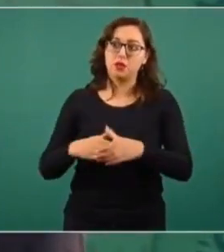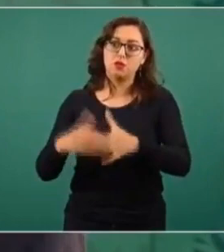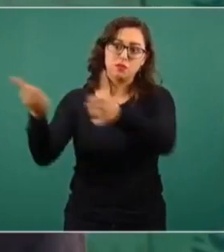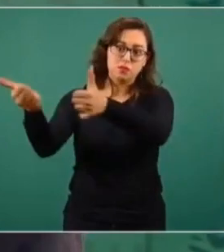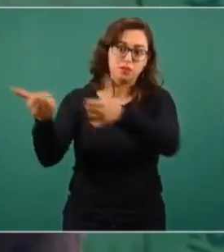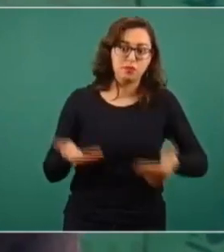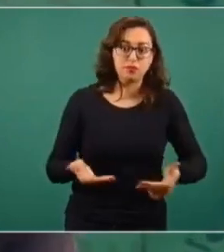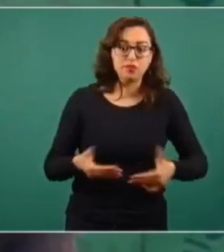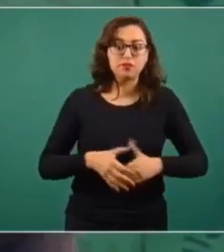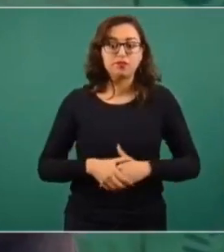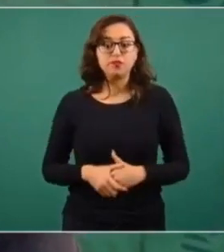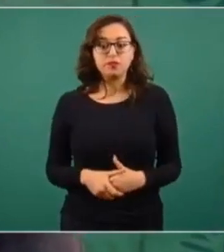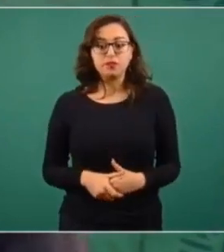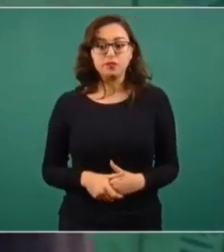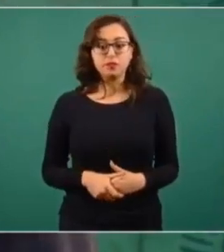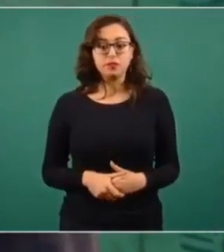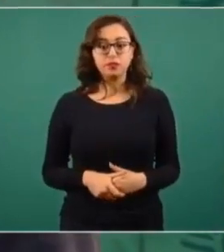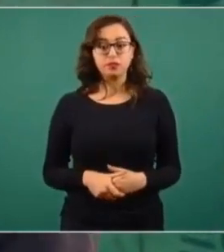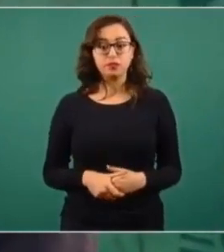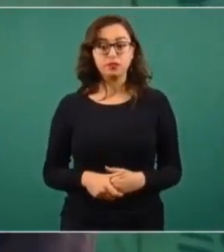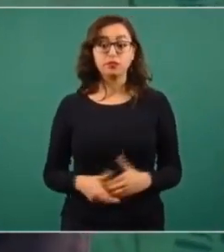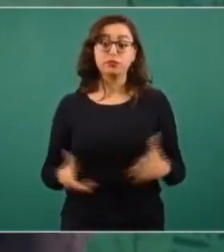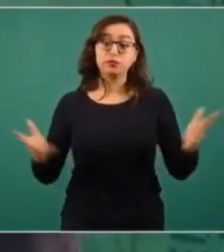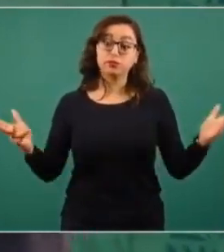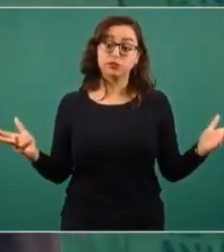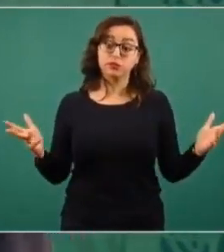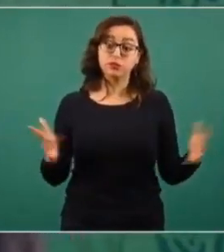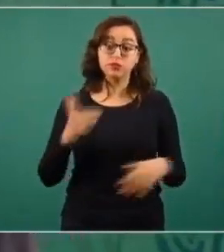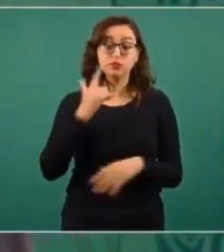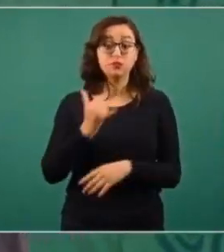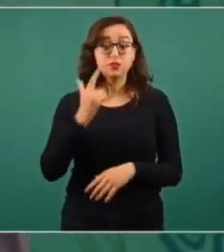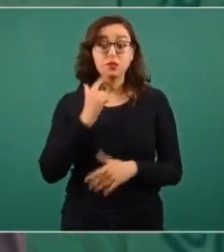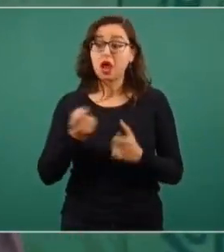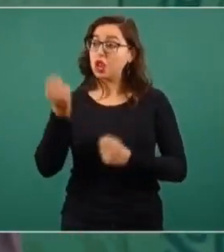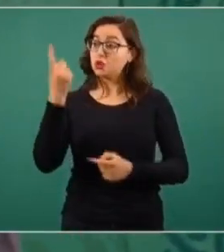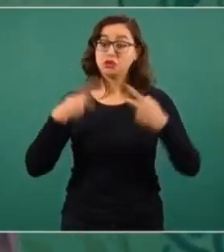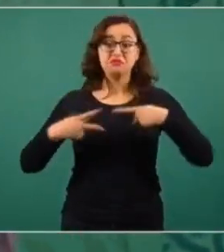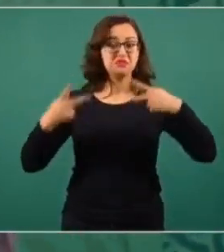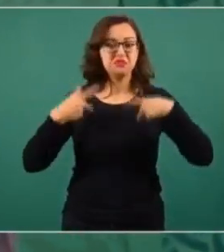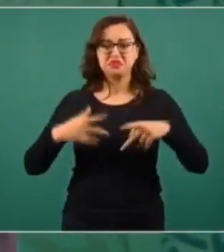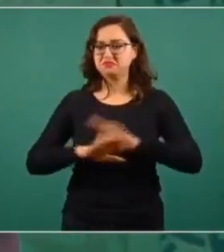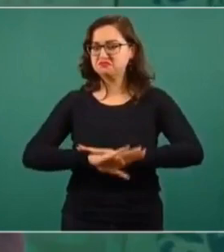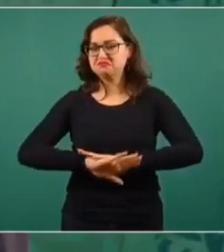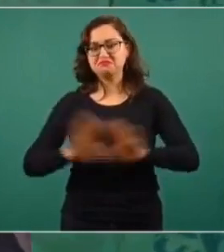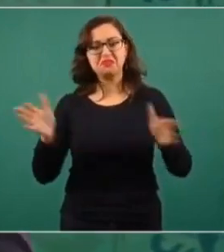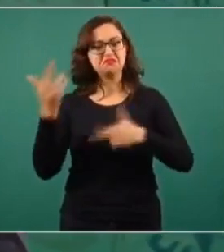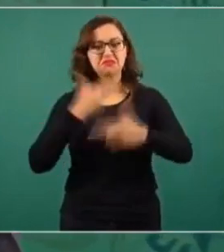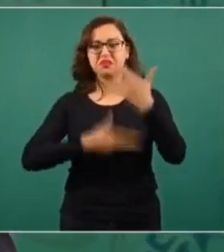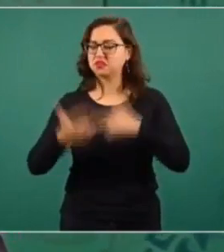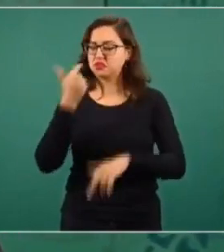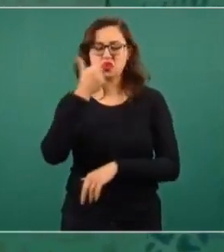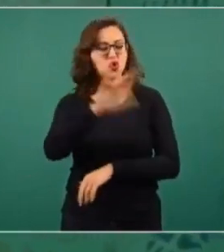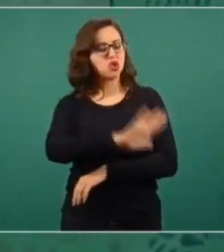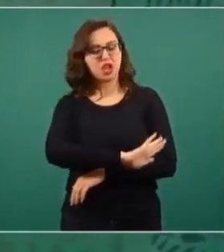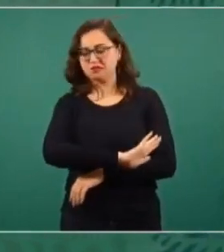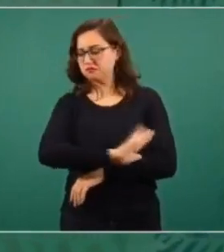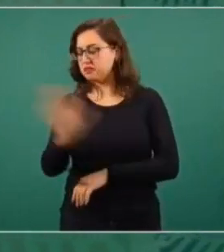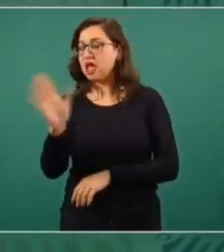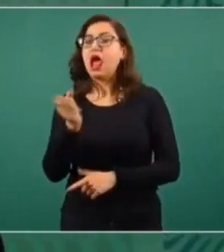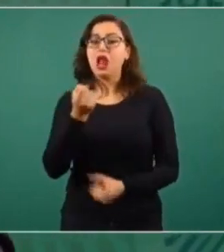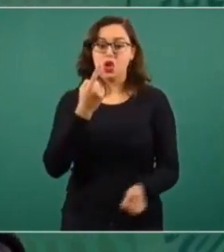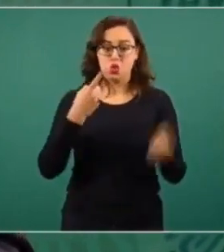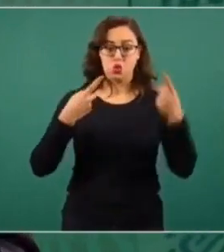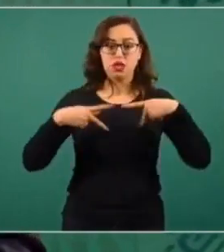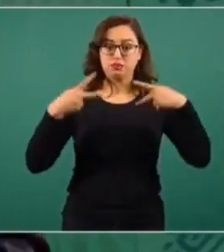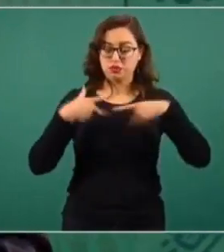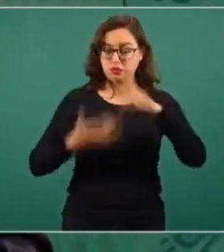origen. Es un esfuerzo. Hay gente que ya no quiere regresar, por cierto. Yo he estado en pláticas con los que están desplazados